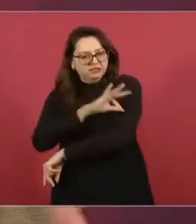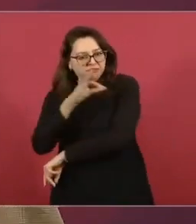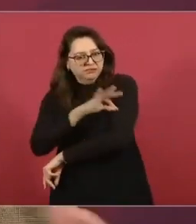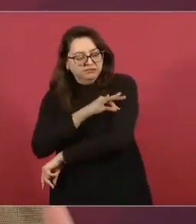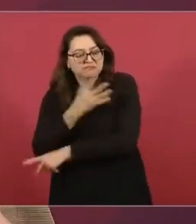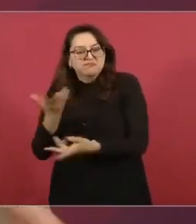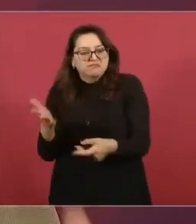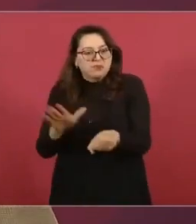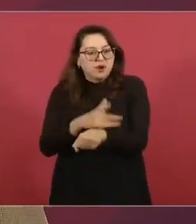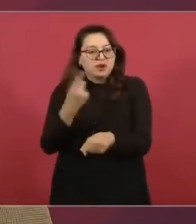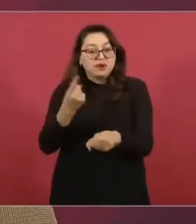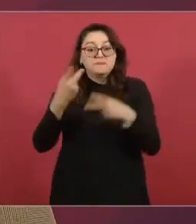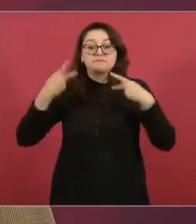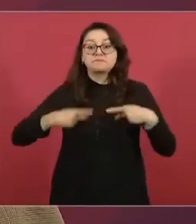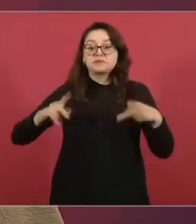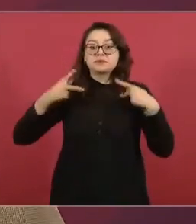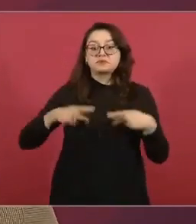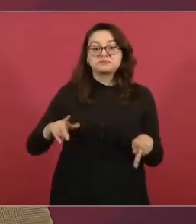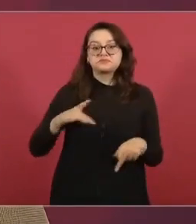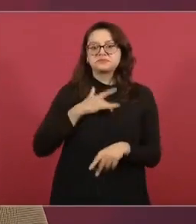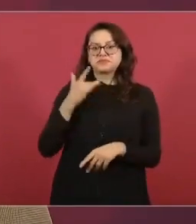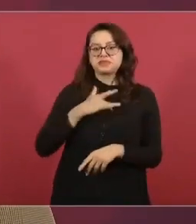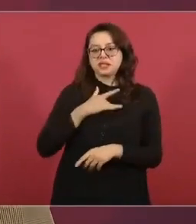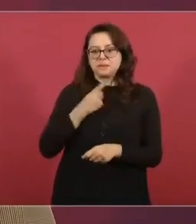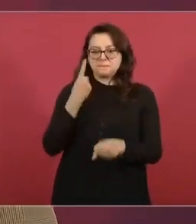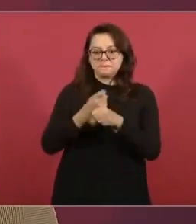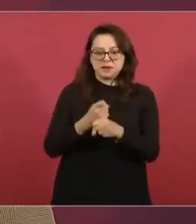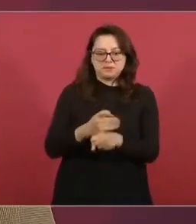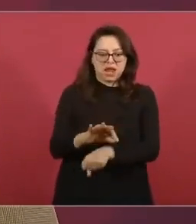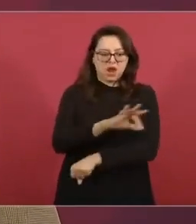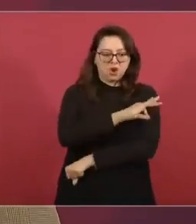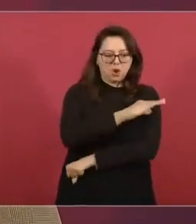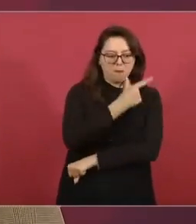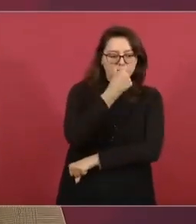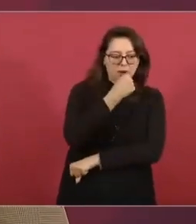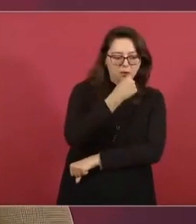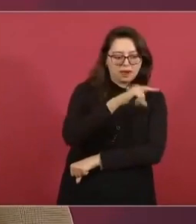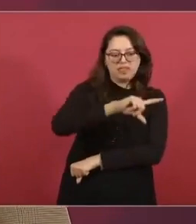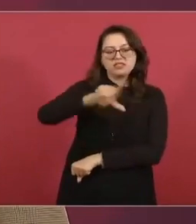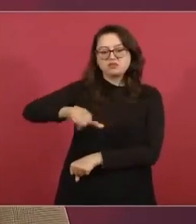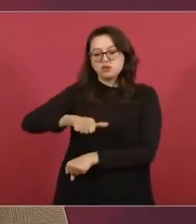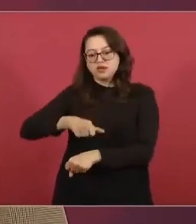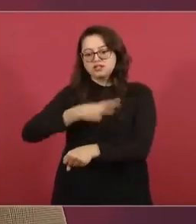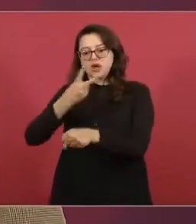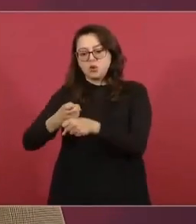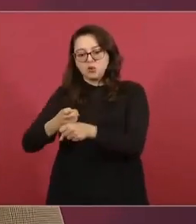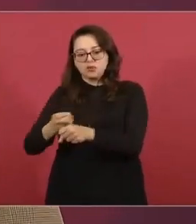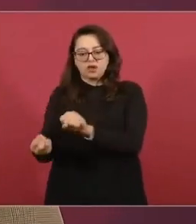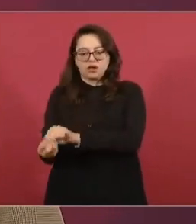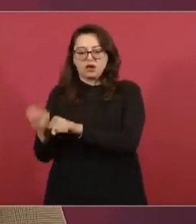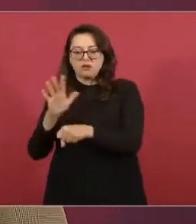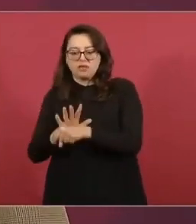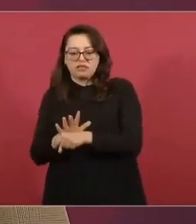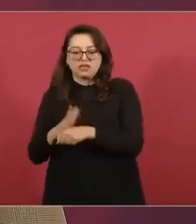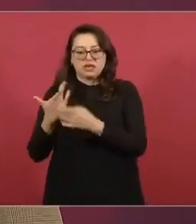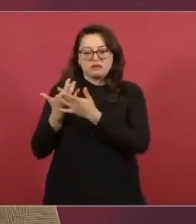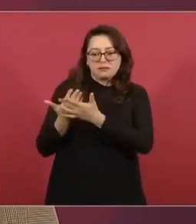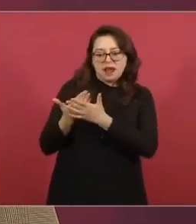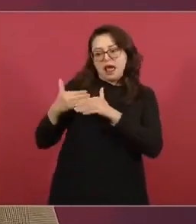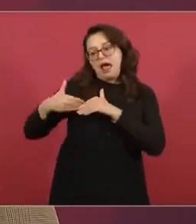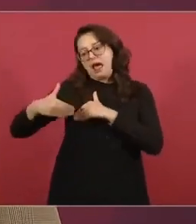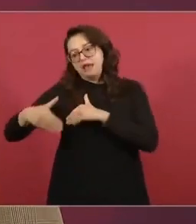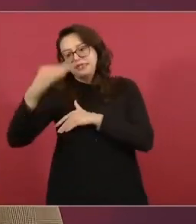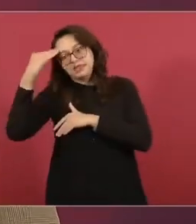porque las personas tienen cierta precaución para la vacunación simultánea entonces si se vacunaron ya de influenza les